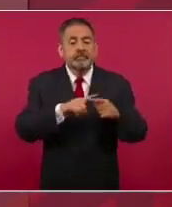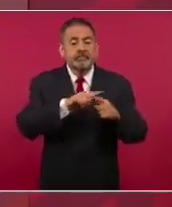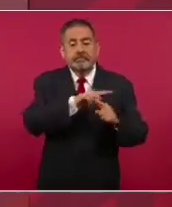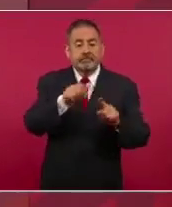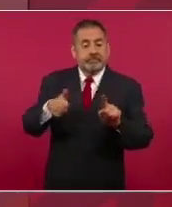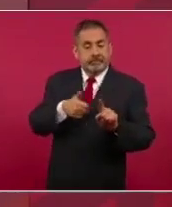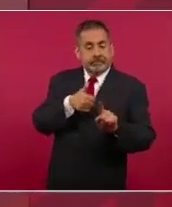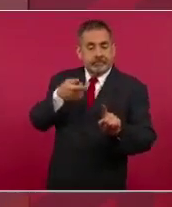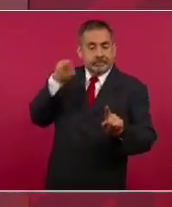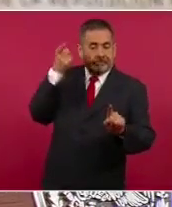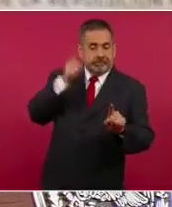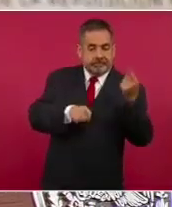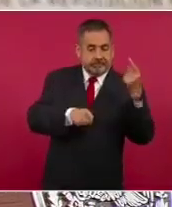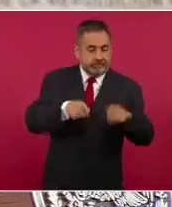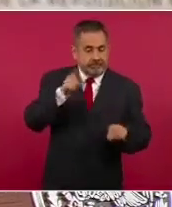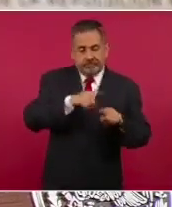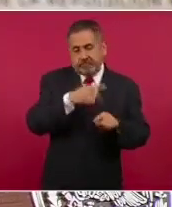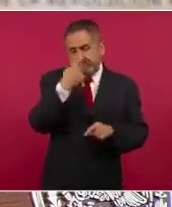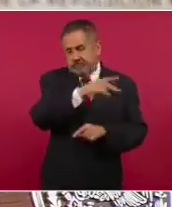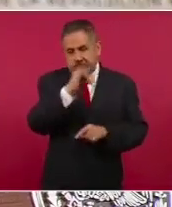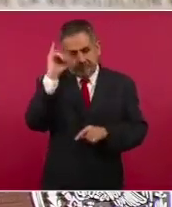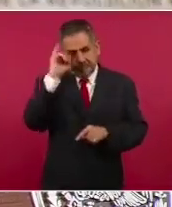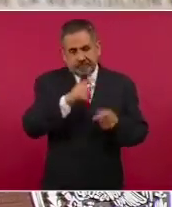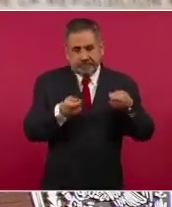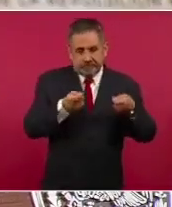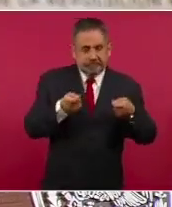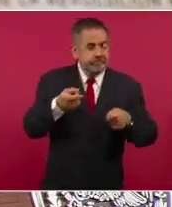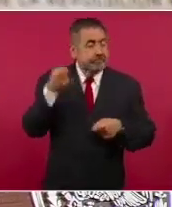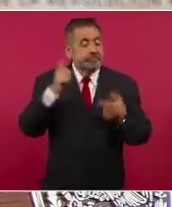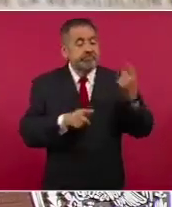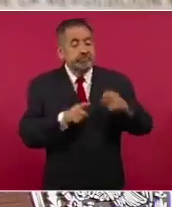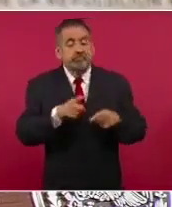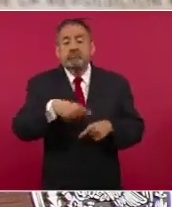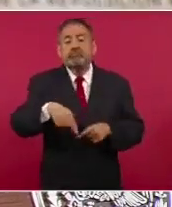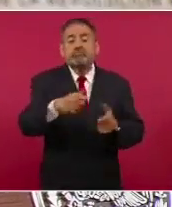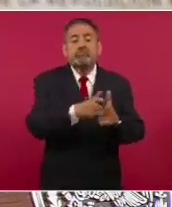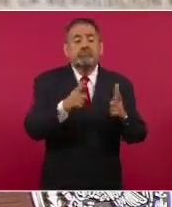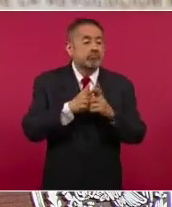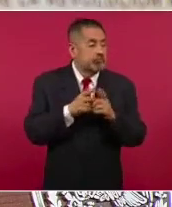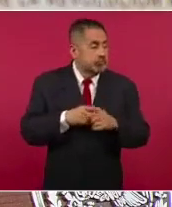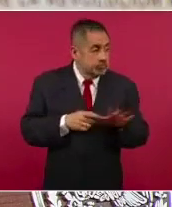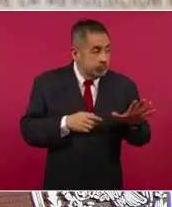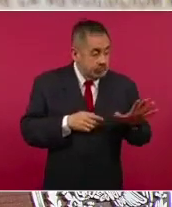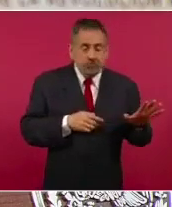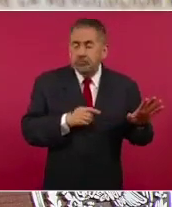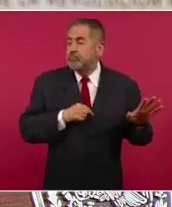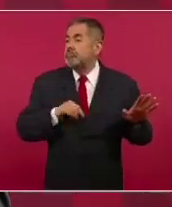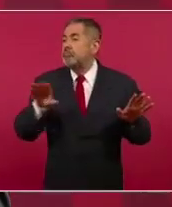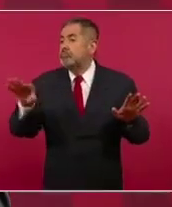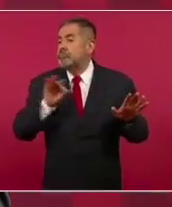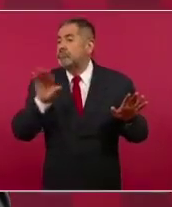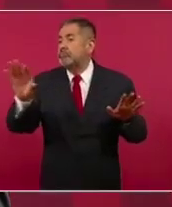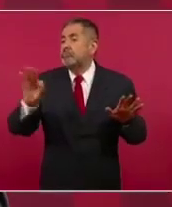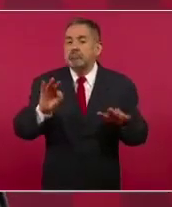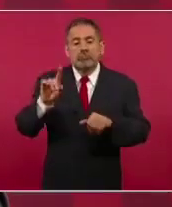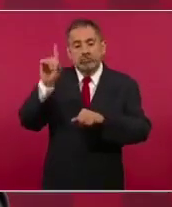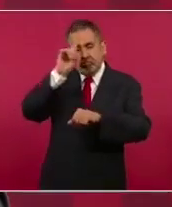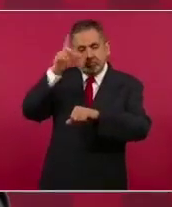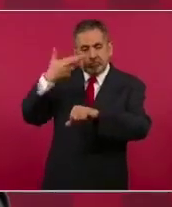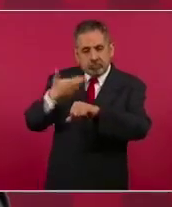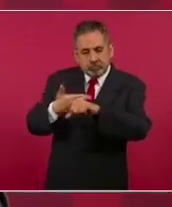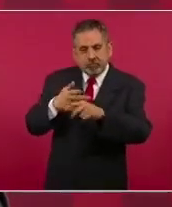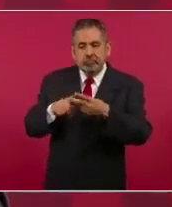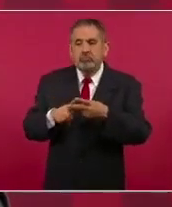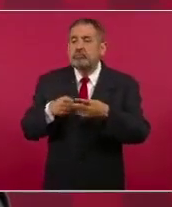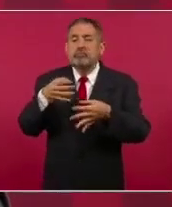de sus jefes nombren a los consejeros y a los